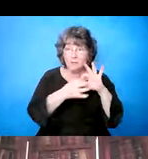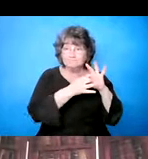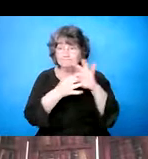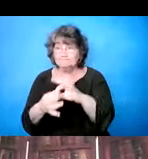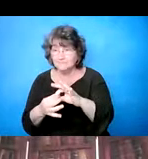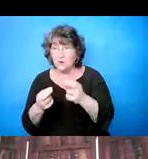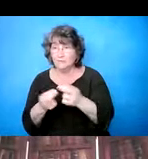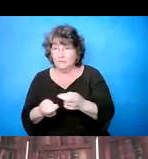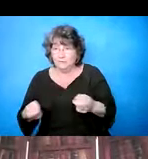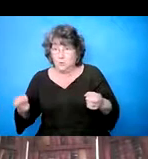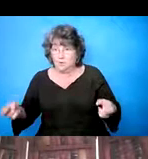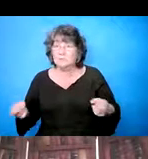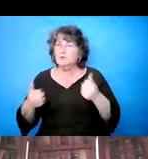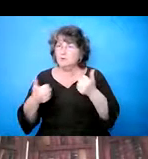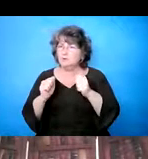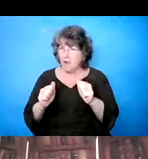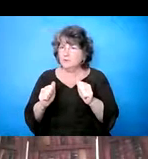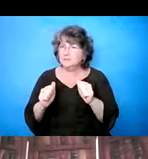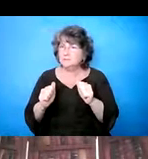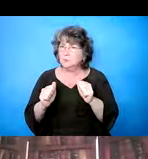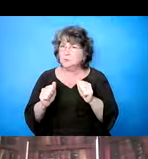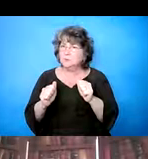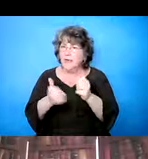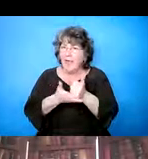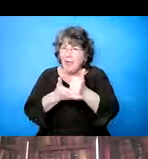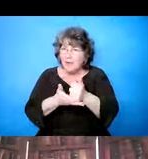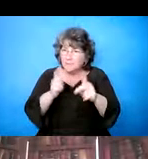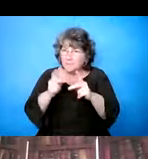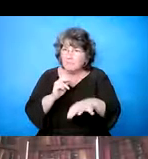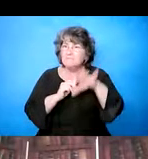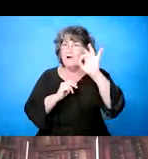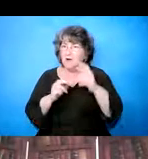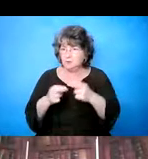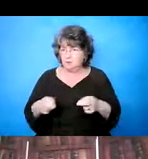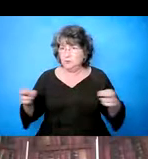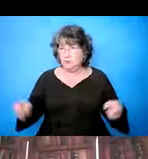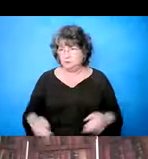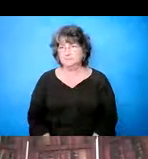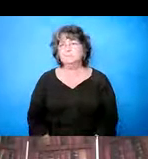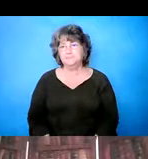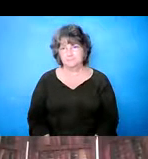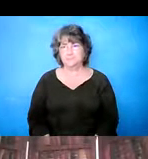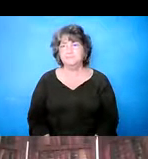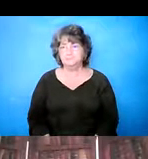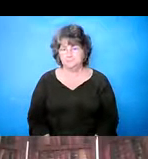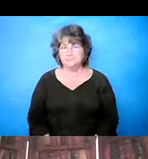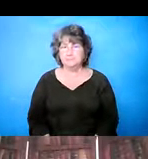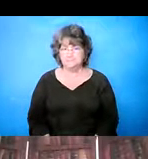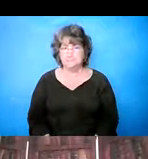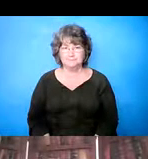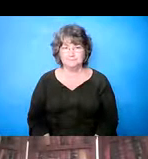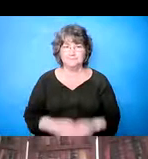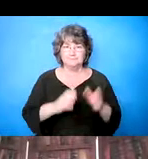otras cosas que los puedan ayudar, lo tratan de hacer de una manera más expediente, más rápida y de manera